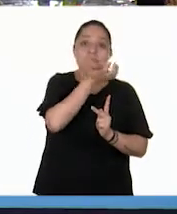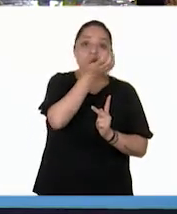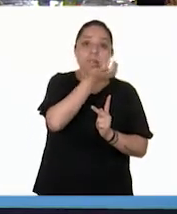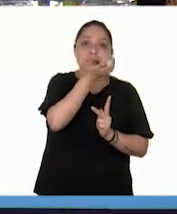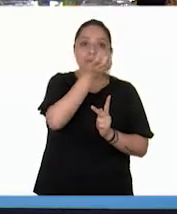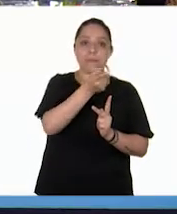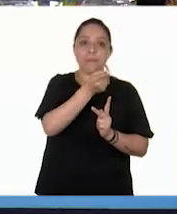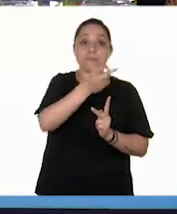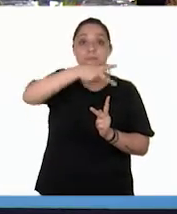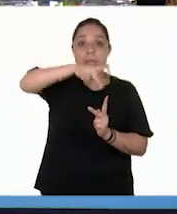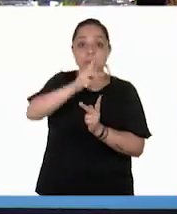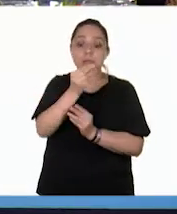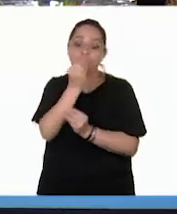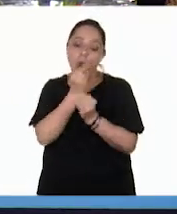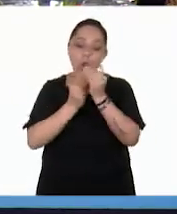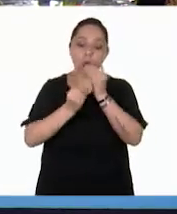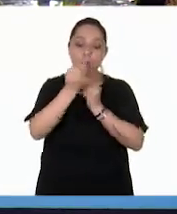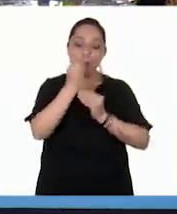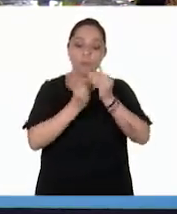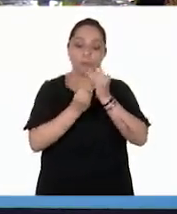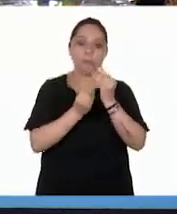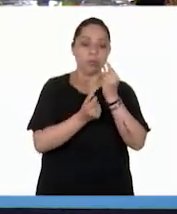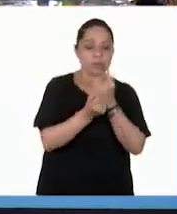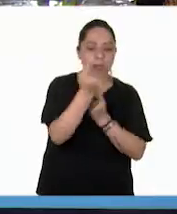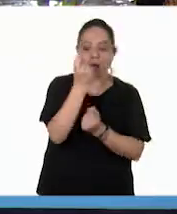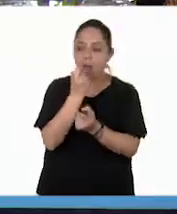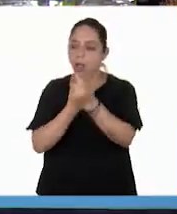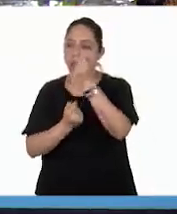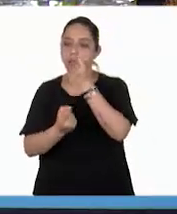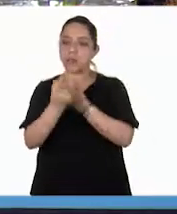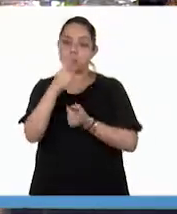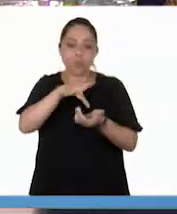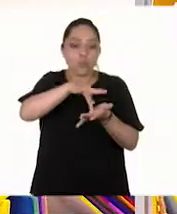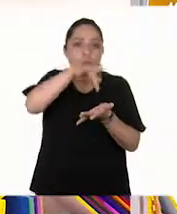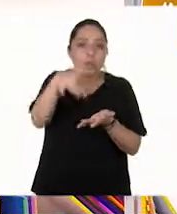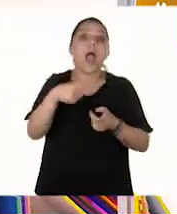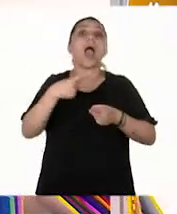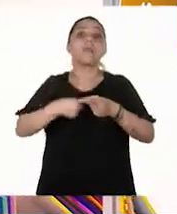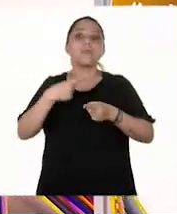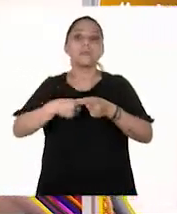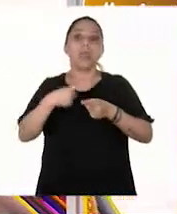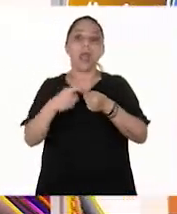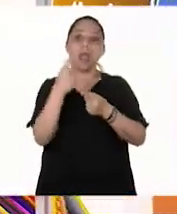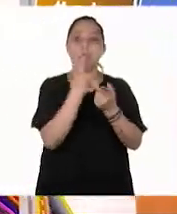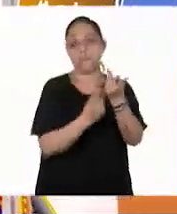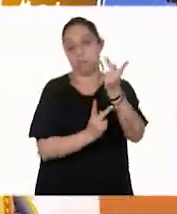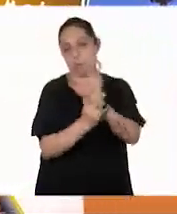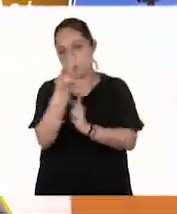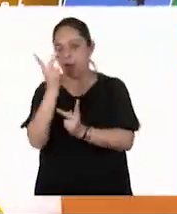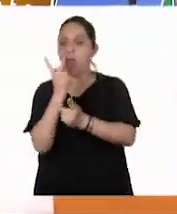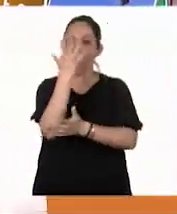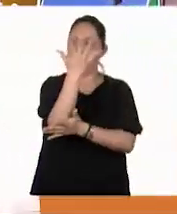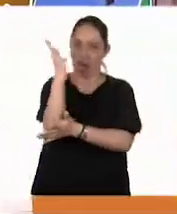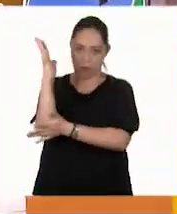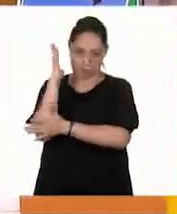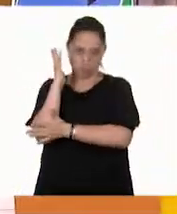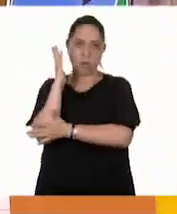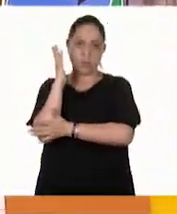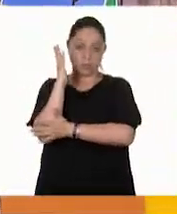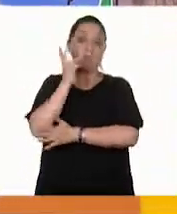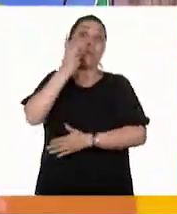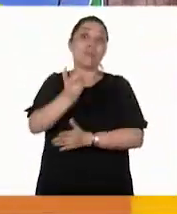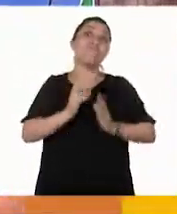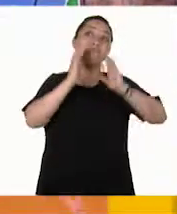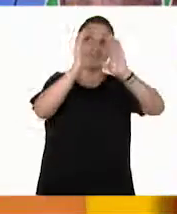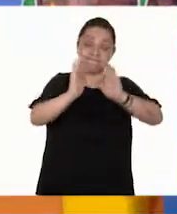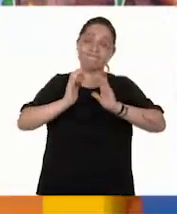comemos de algunos alimentos, lo que tomamos son de los árboles y vienen de diferentes tipos. Por eso es que también tenemos